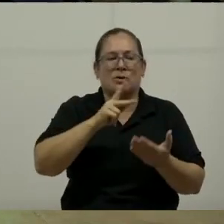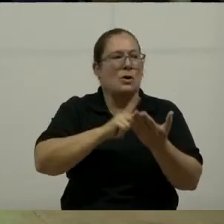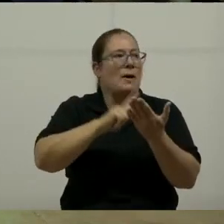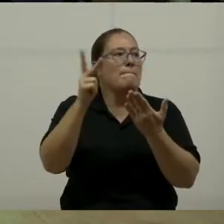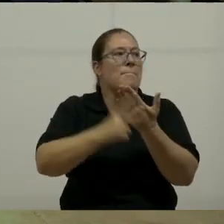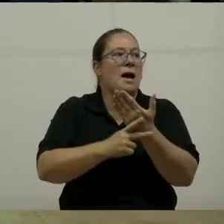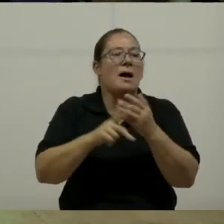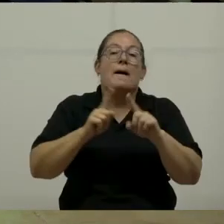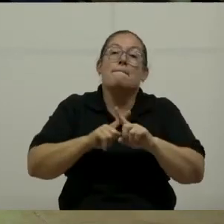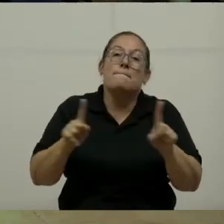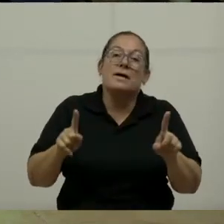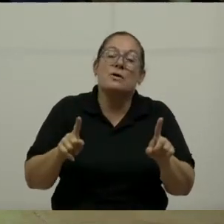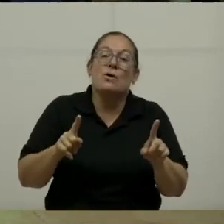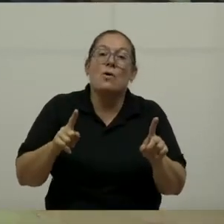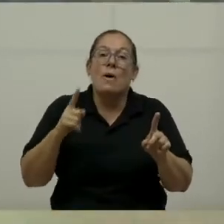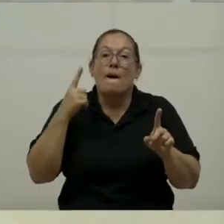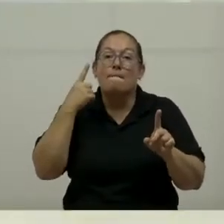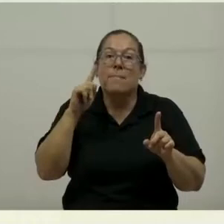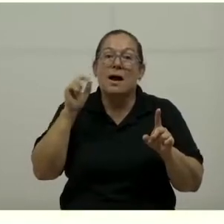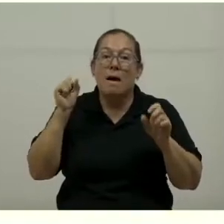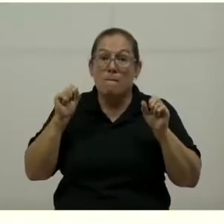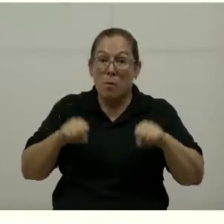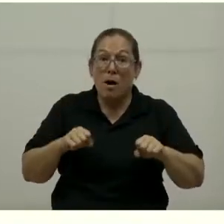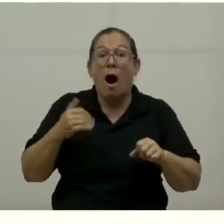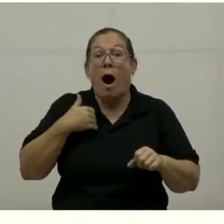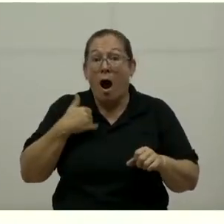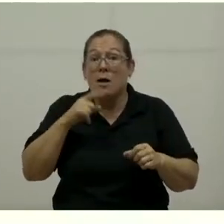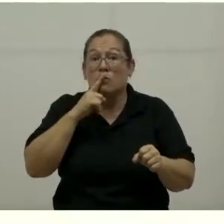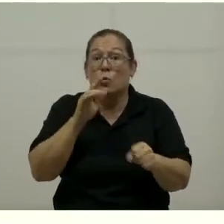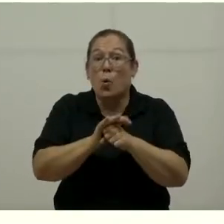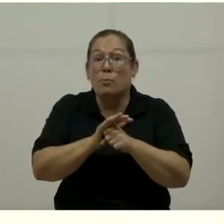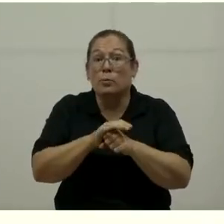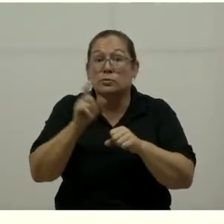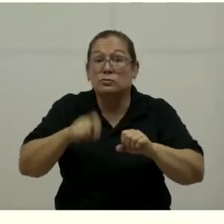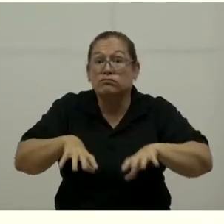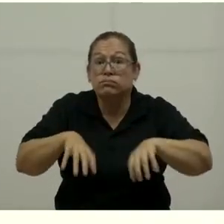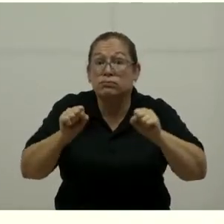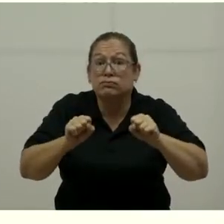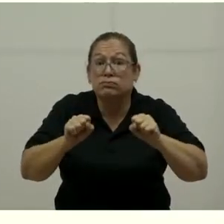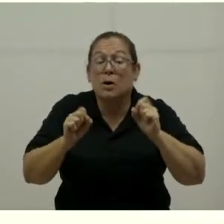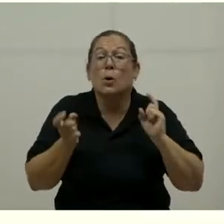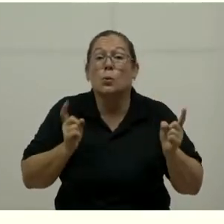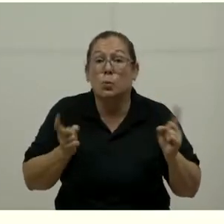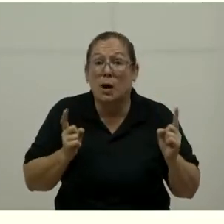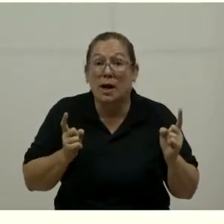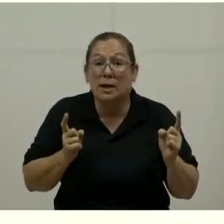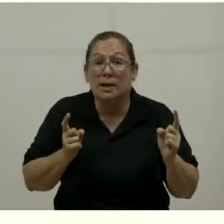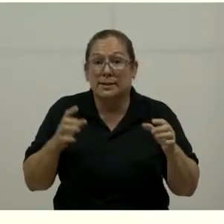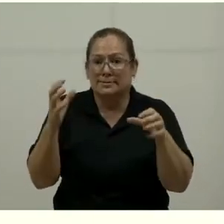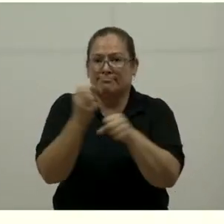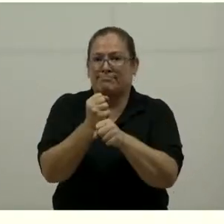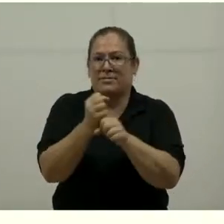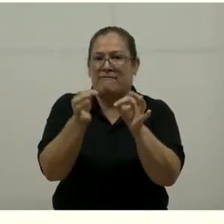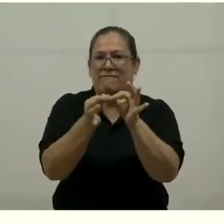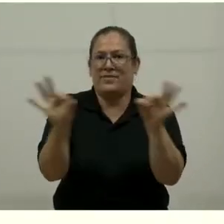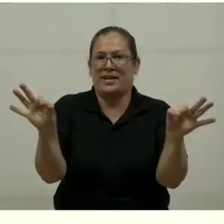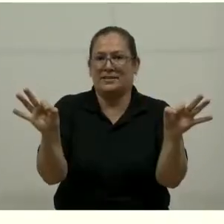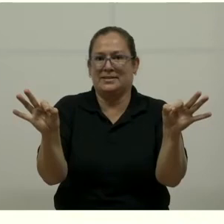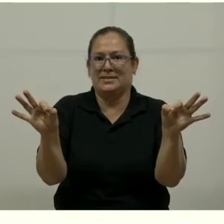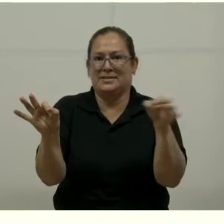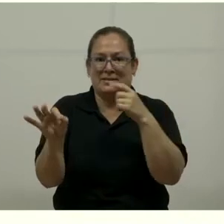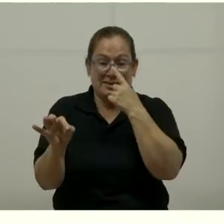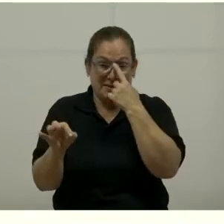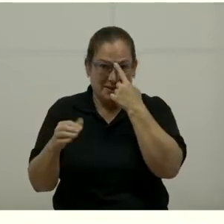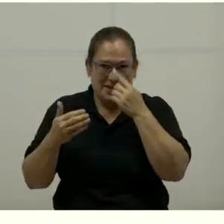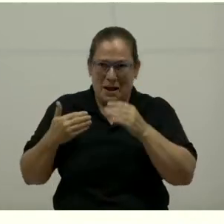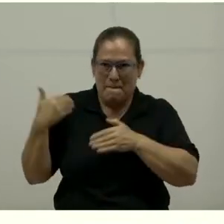poder llevarlo a cabo hay compromisos que asumir, muy importante. Y lo hemos resumido en frases que se fueron diciendo en